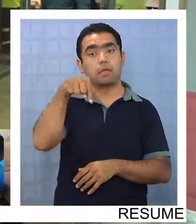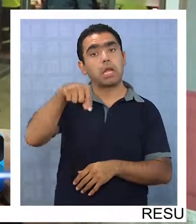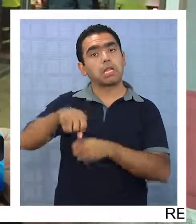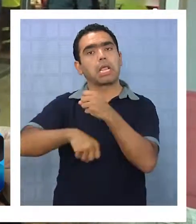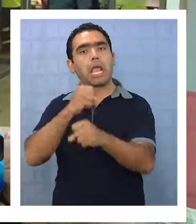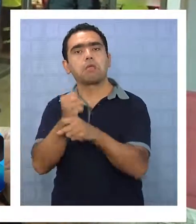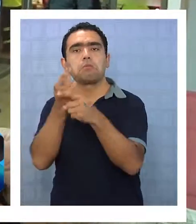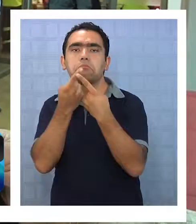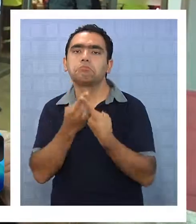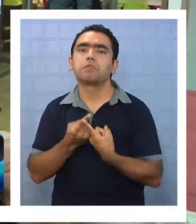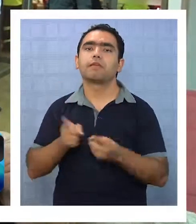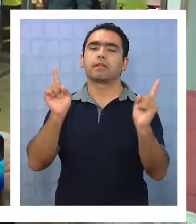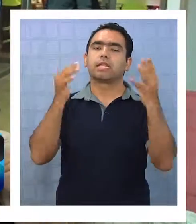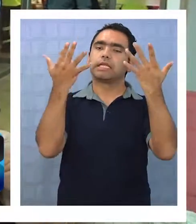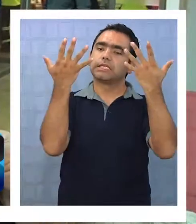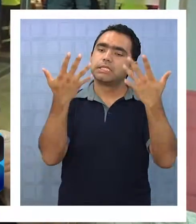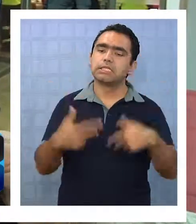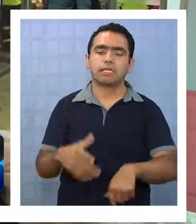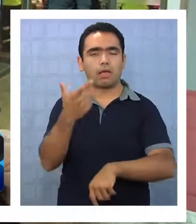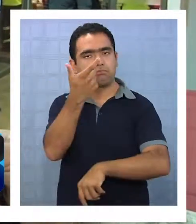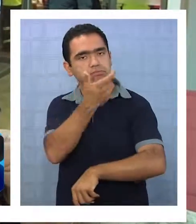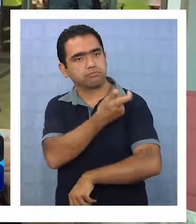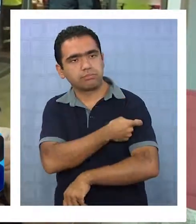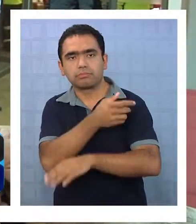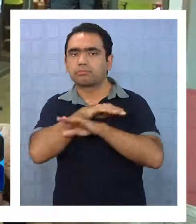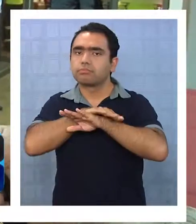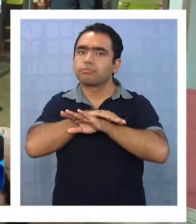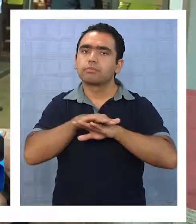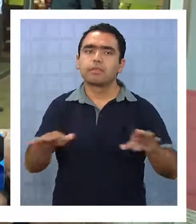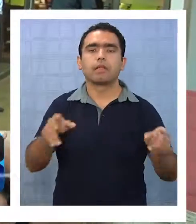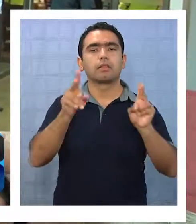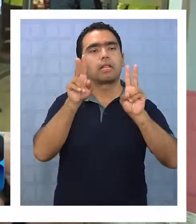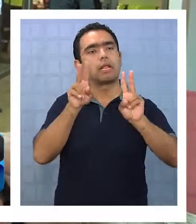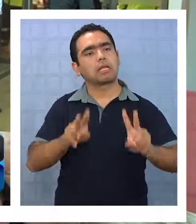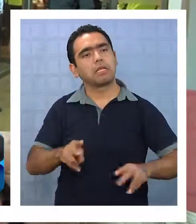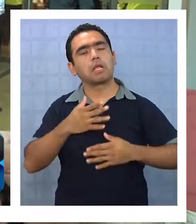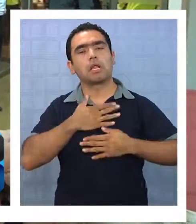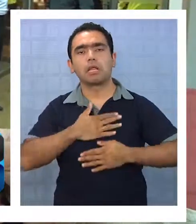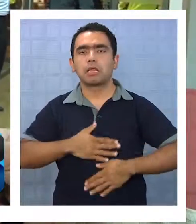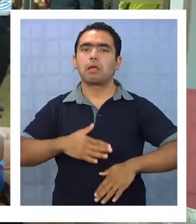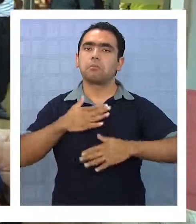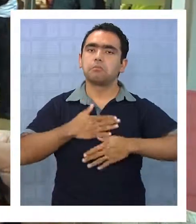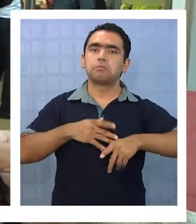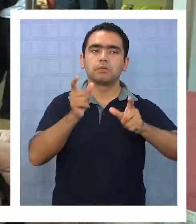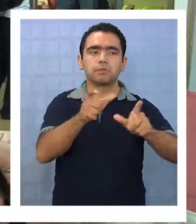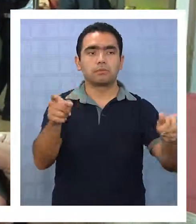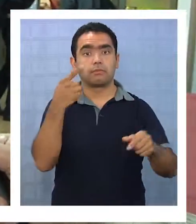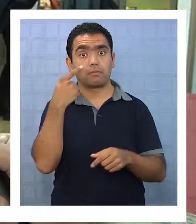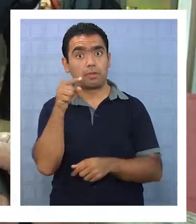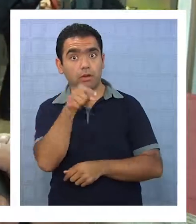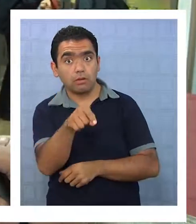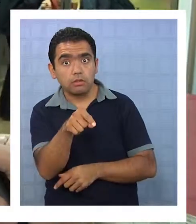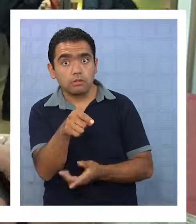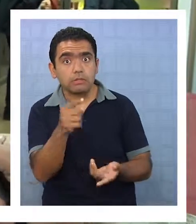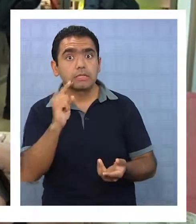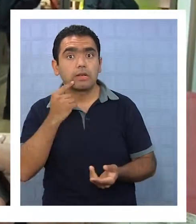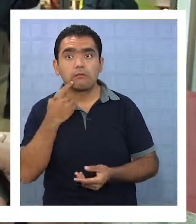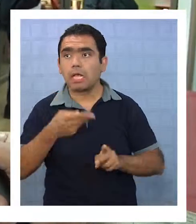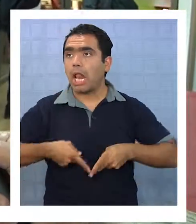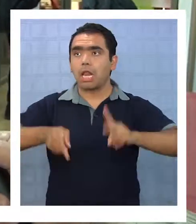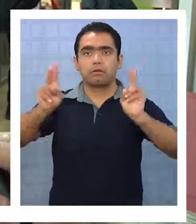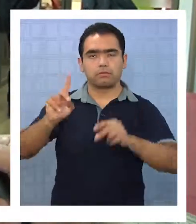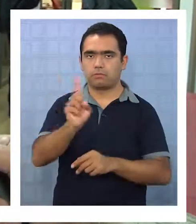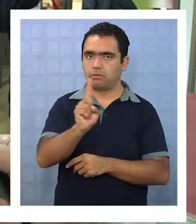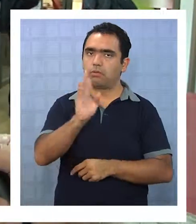distinto, ya estamos protegidos con el tema de la influenza, entonces hay tranquilidad para la ciudadanía, pero no por eso hay que dejar de